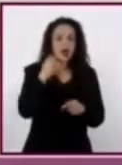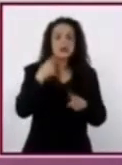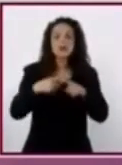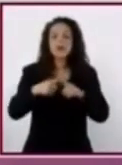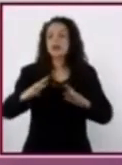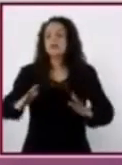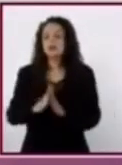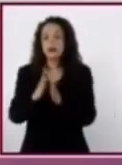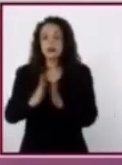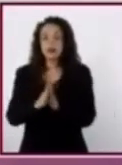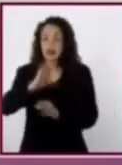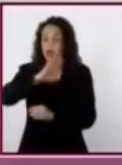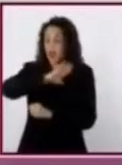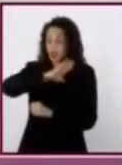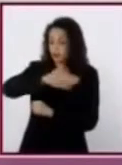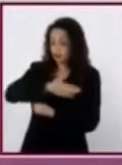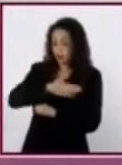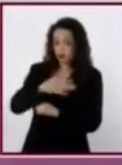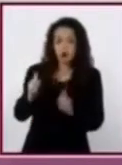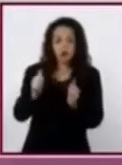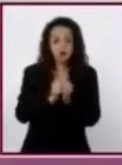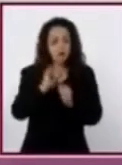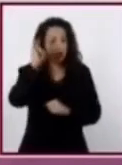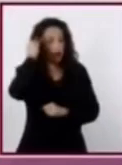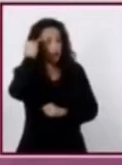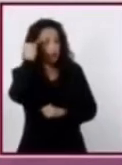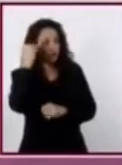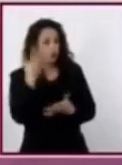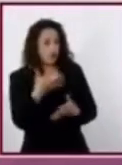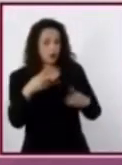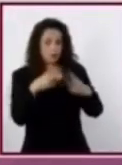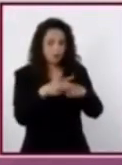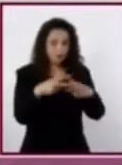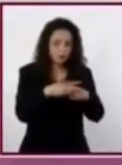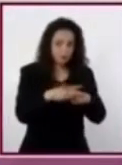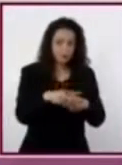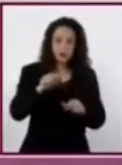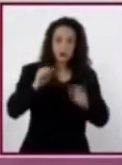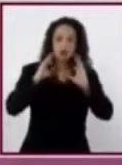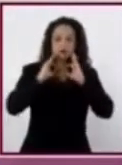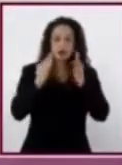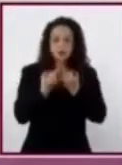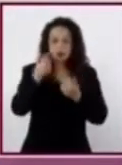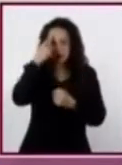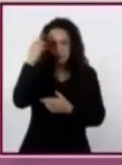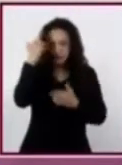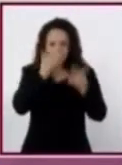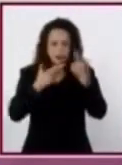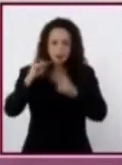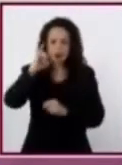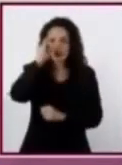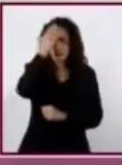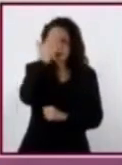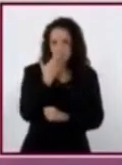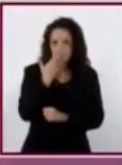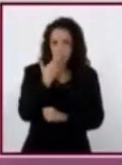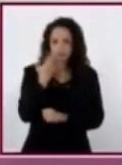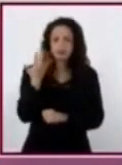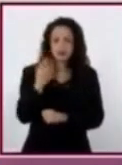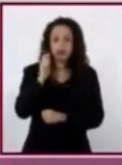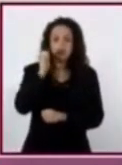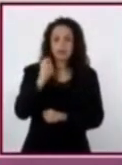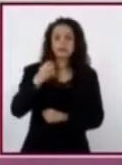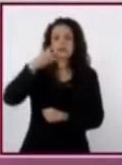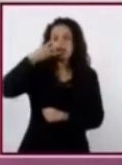españoles e indígenas. Otra forma de analizar una imagen es dividirla en tercios.